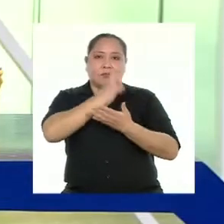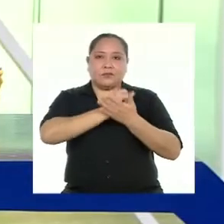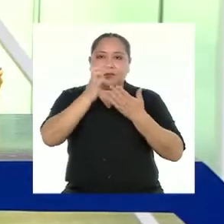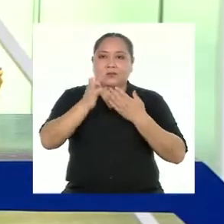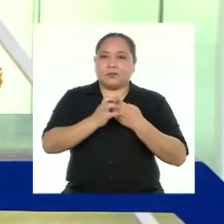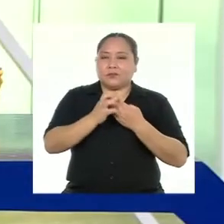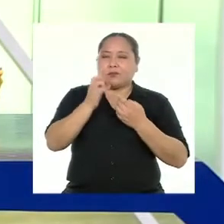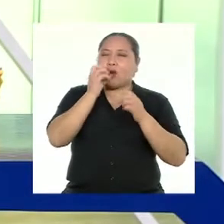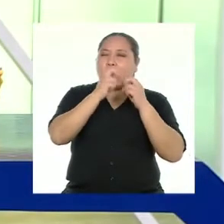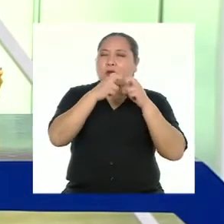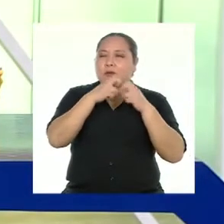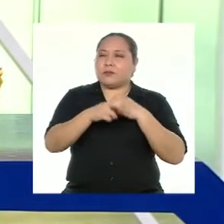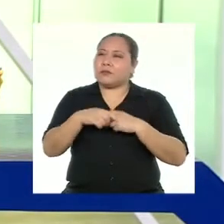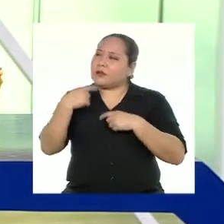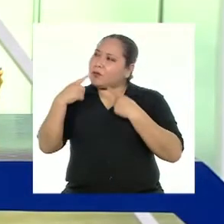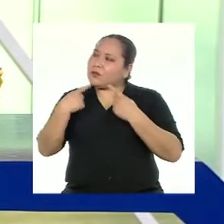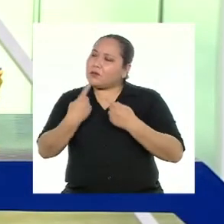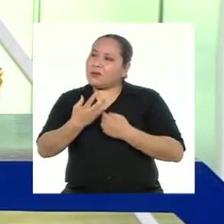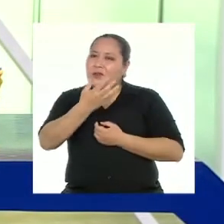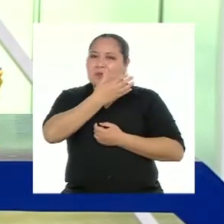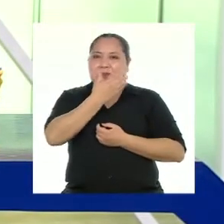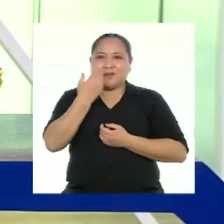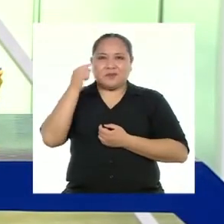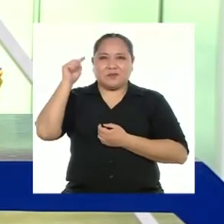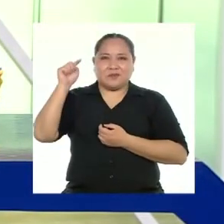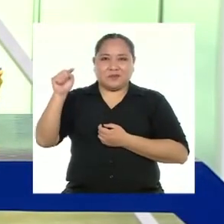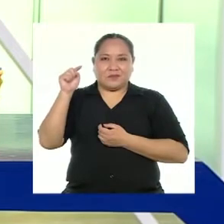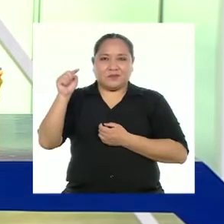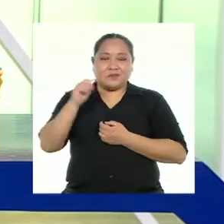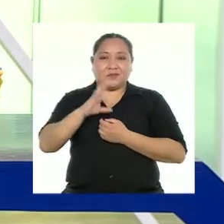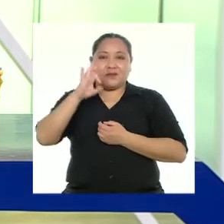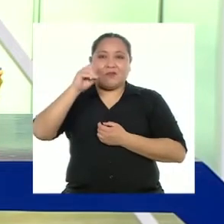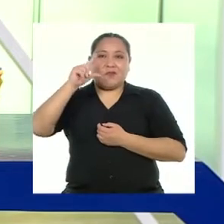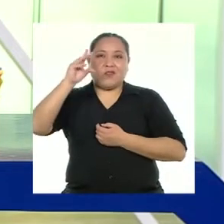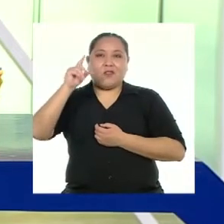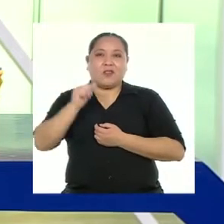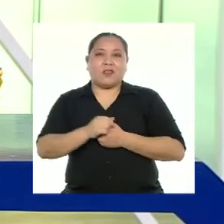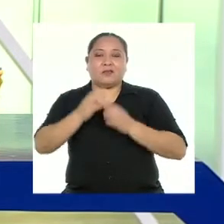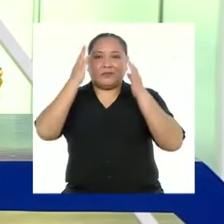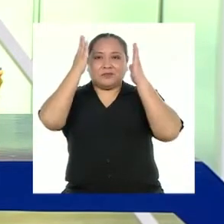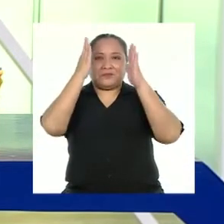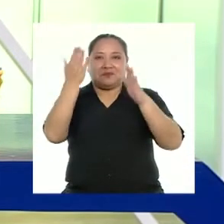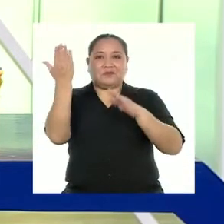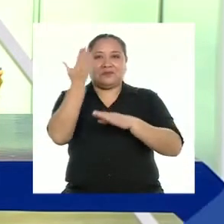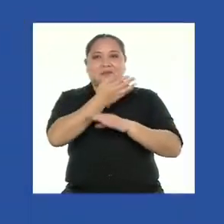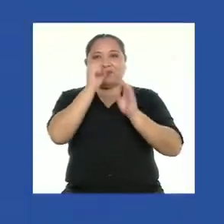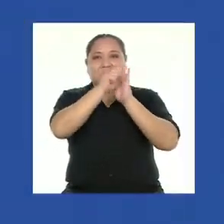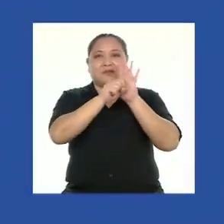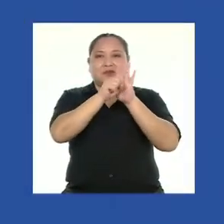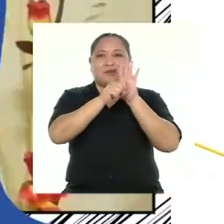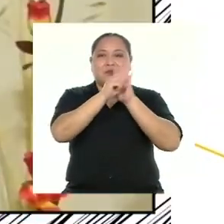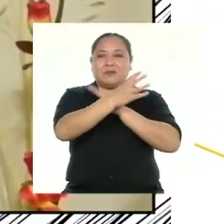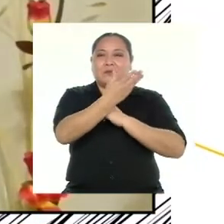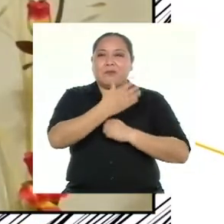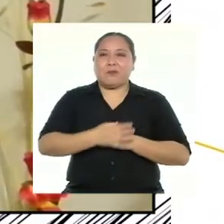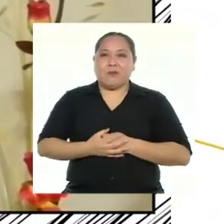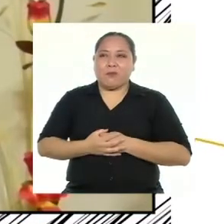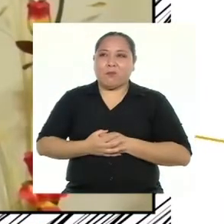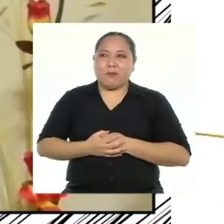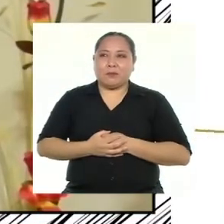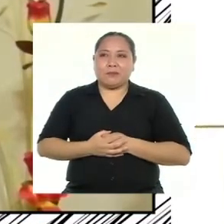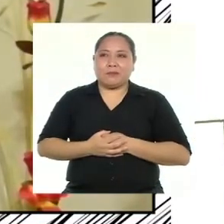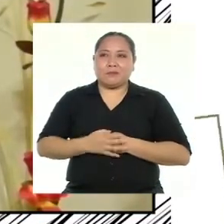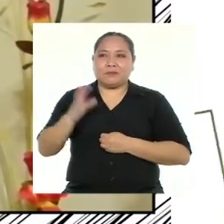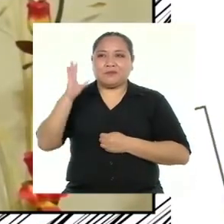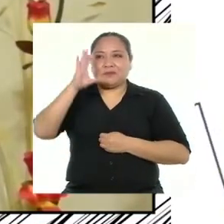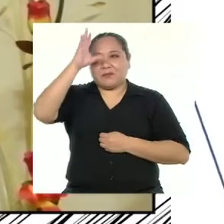Para contarnos un poquito más sobre la maravillosa herramienta que es el análisis foda, presten atención a este video. Hola,